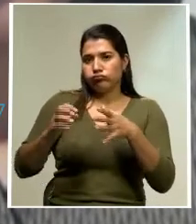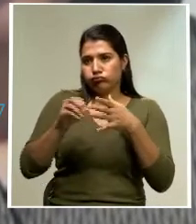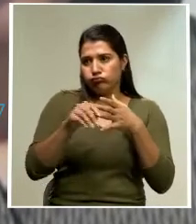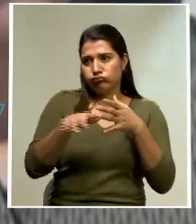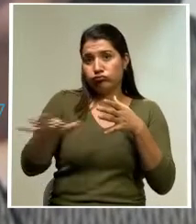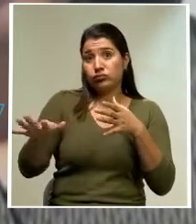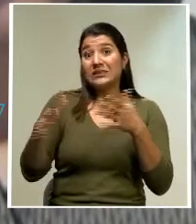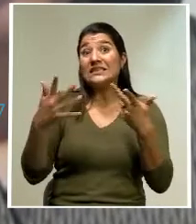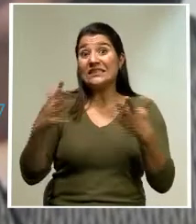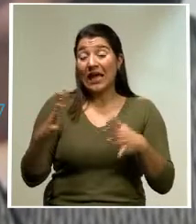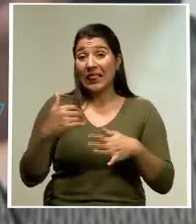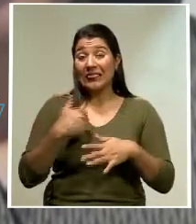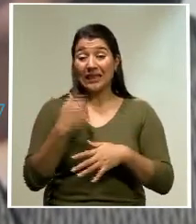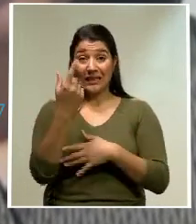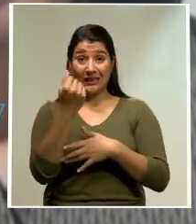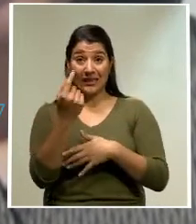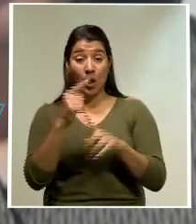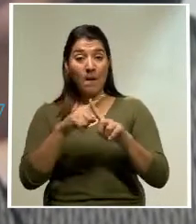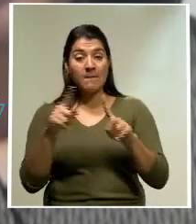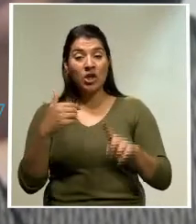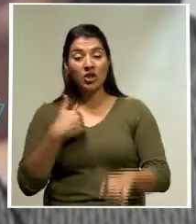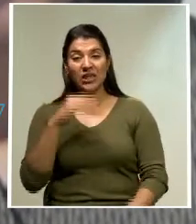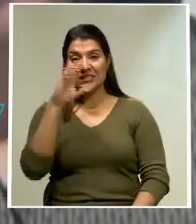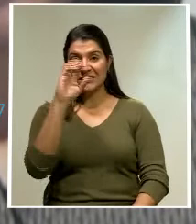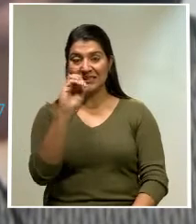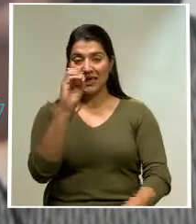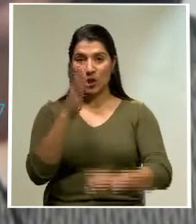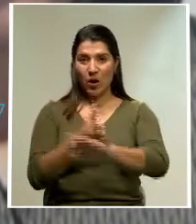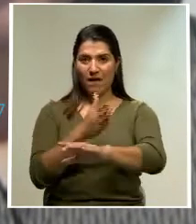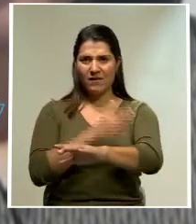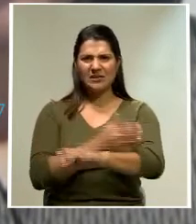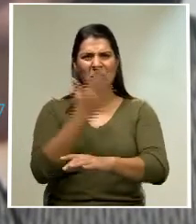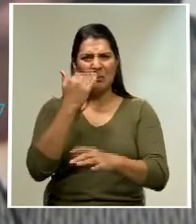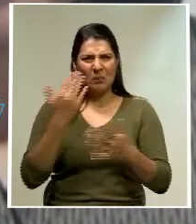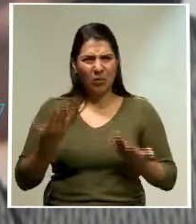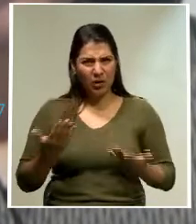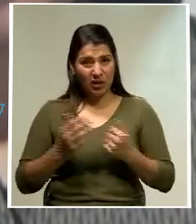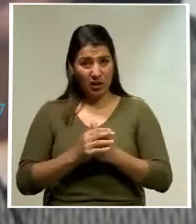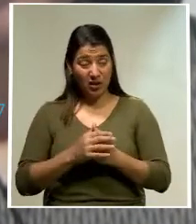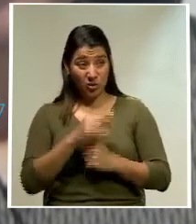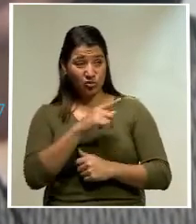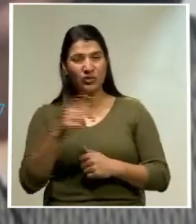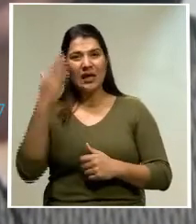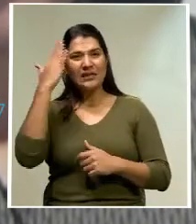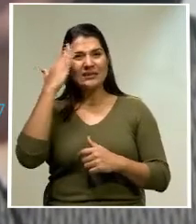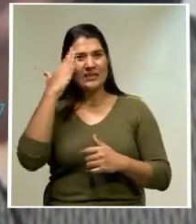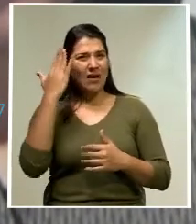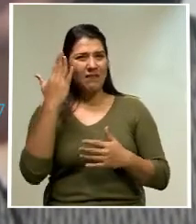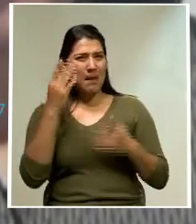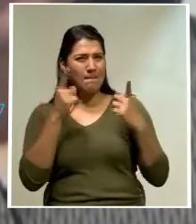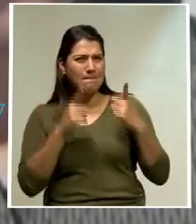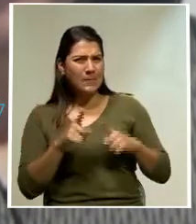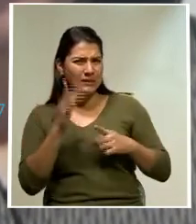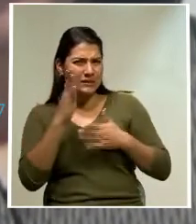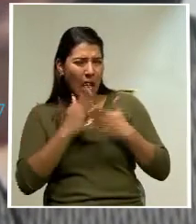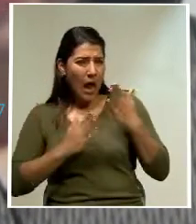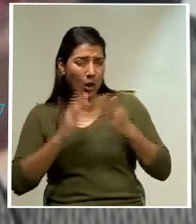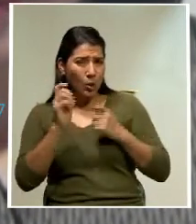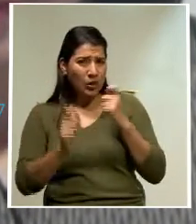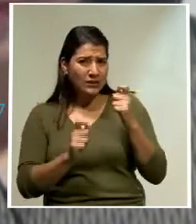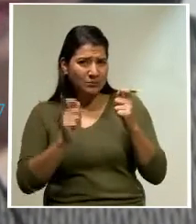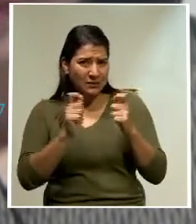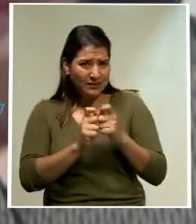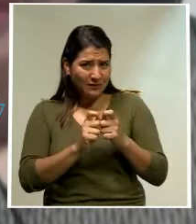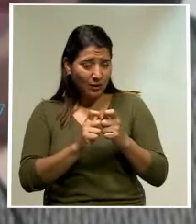disponible pero que registran cero avance. ¿Por qué? ¿Han detectado algo en particular que esté